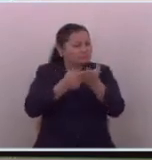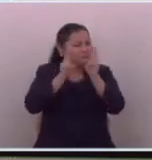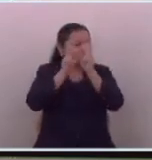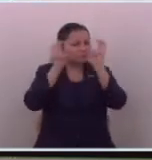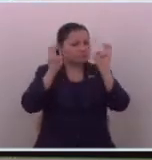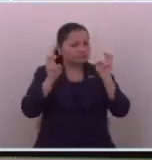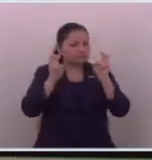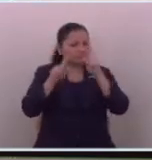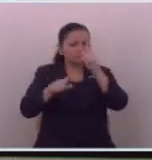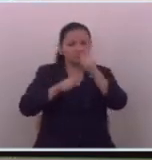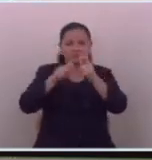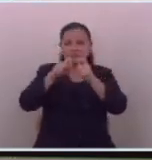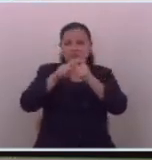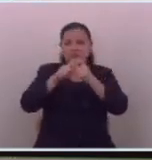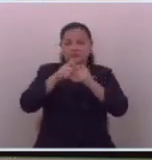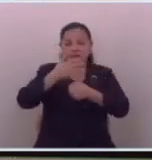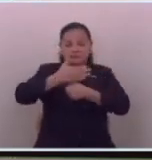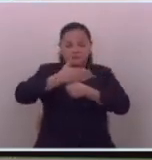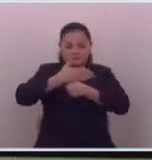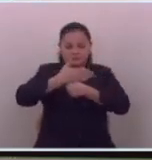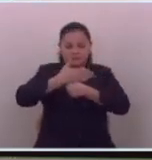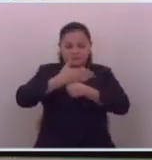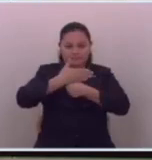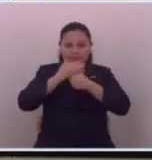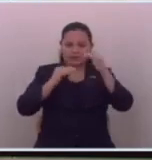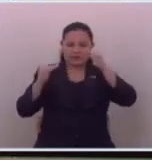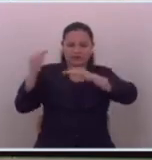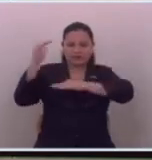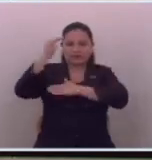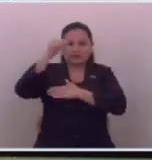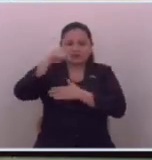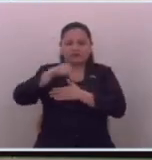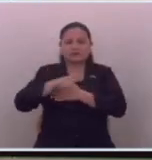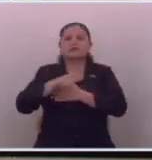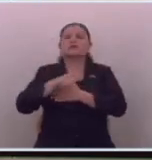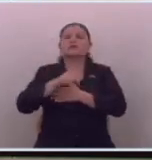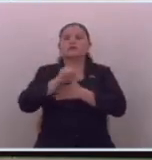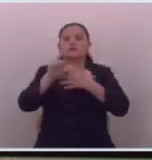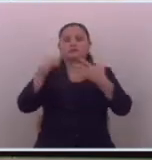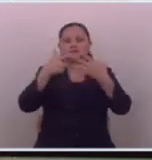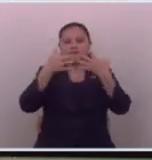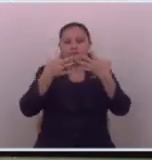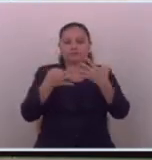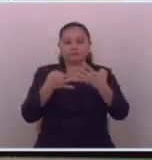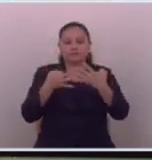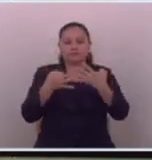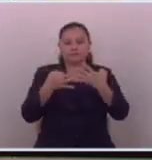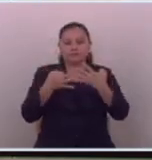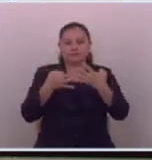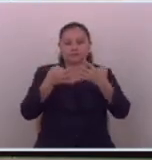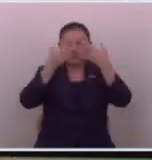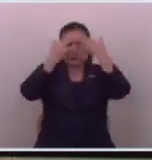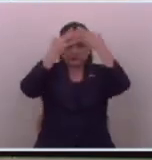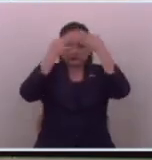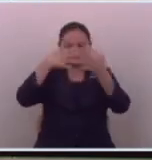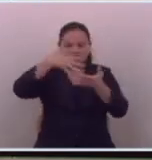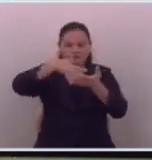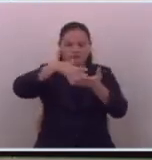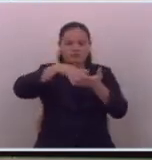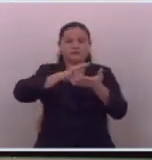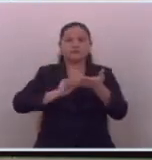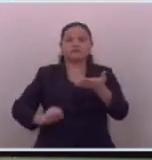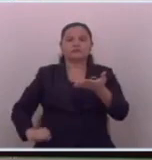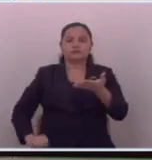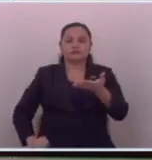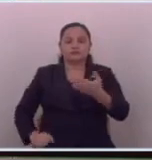el partido mayoritario en esta asamblea legislativa por decisión del pueblo salvadoreño